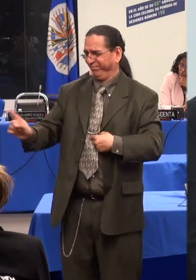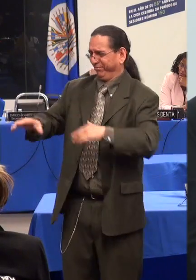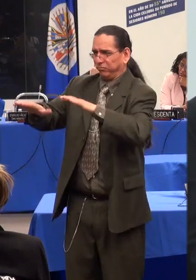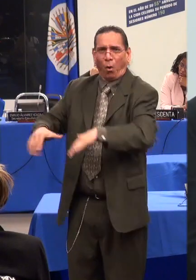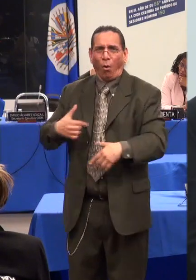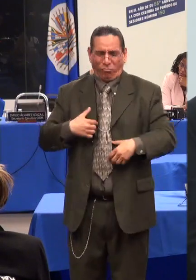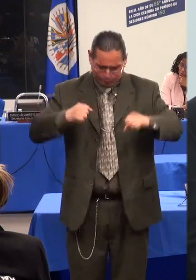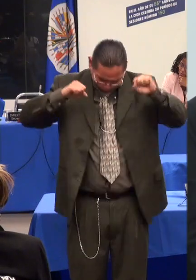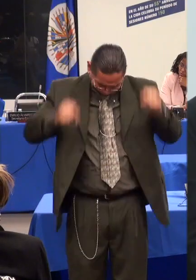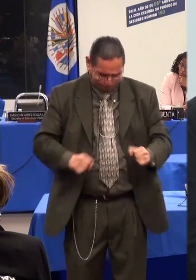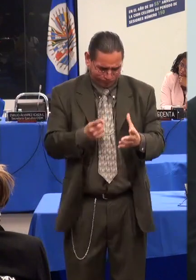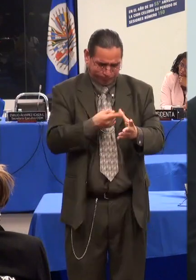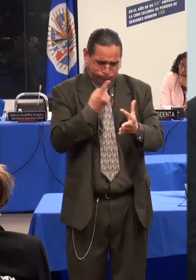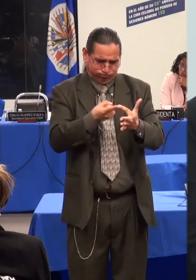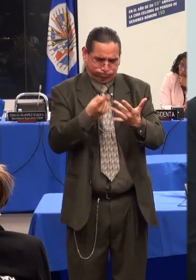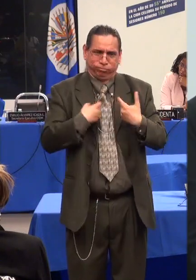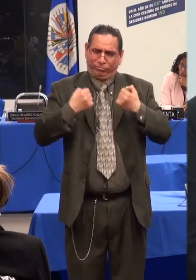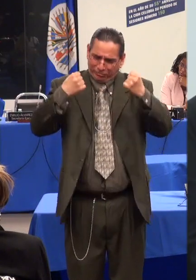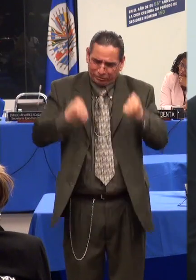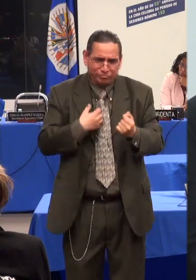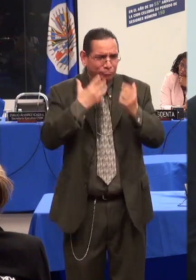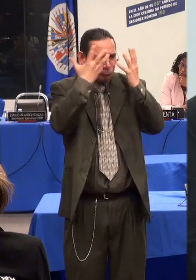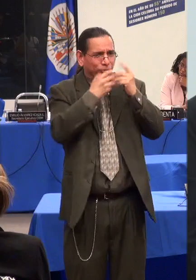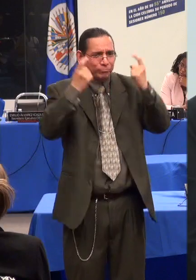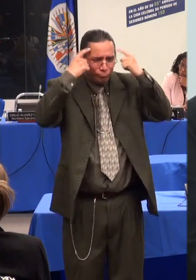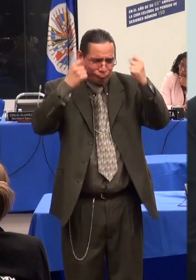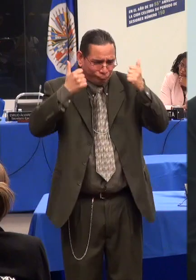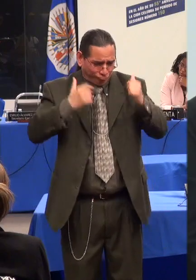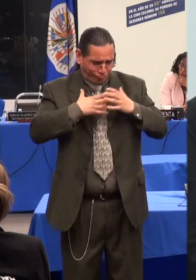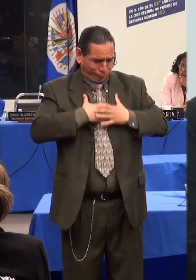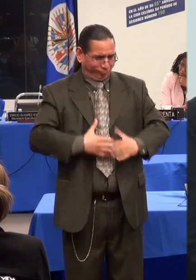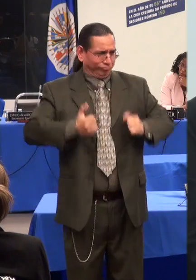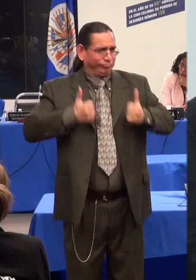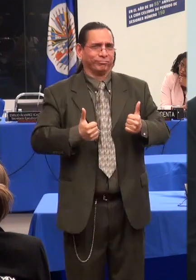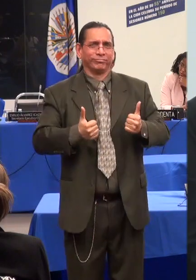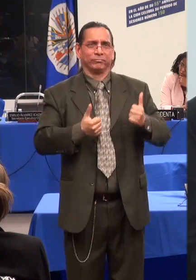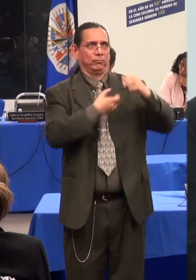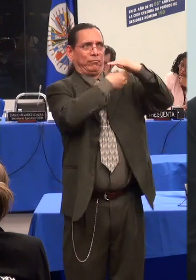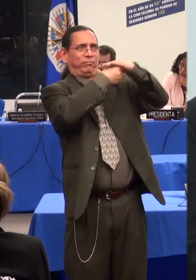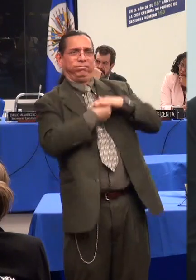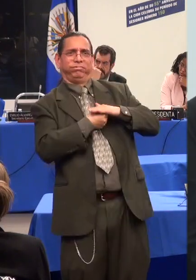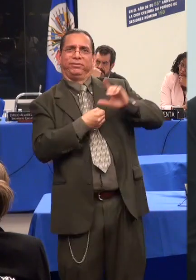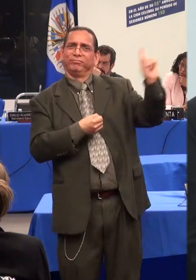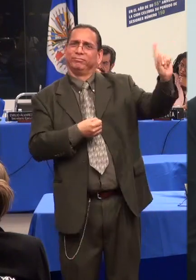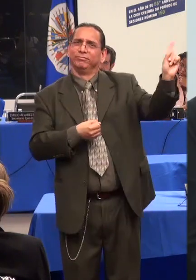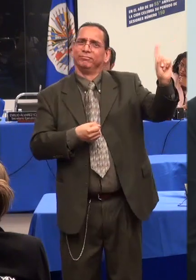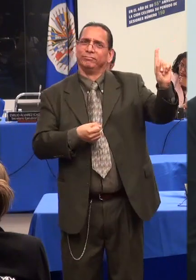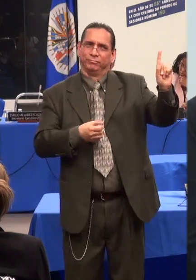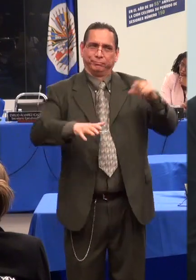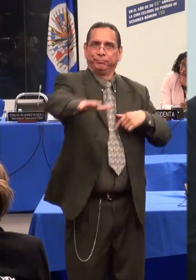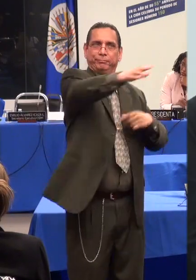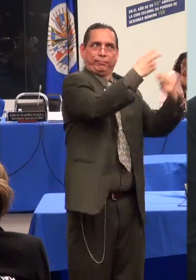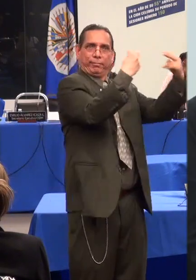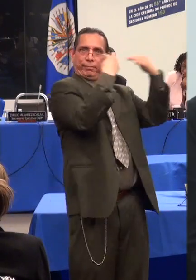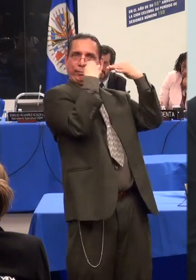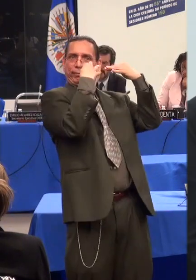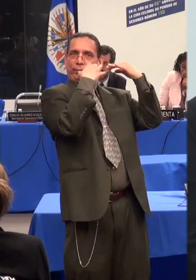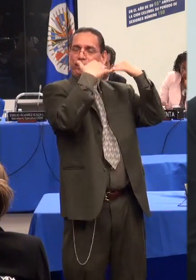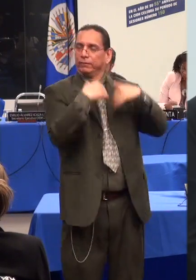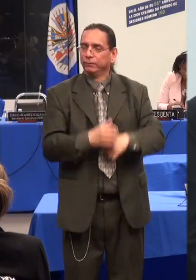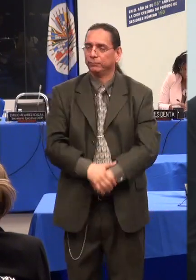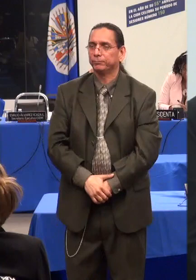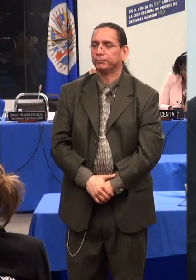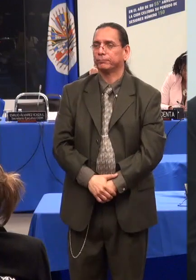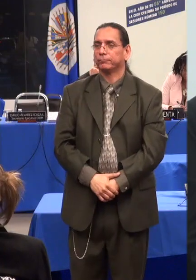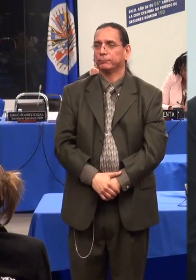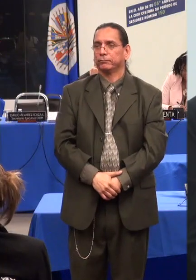diferencia como parte de la riqueza humana será un mundo realmente justo y solidario, asumo desde el activismo